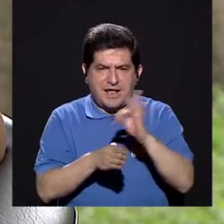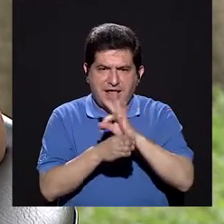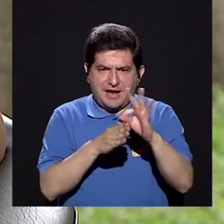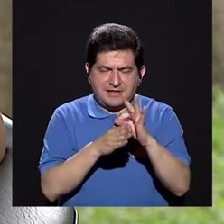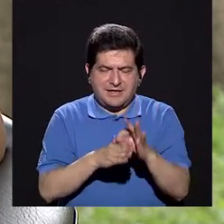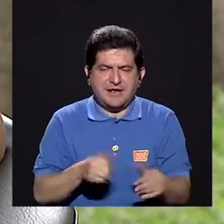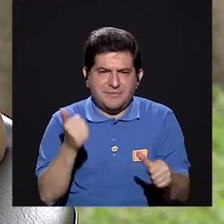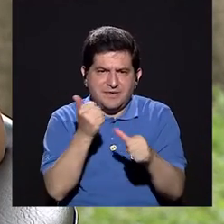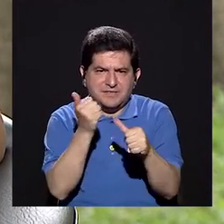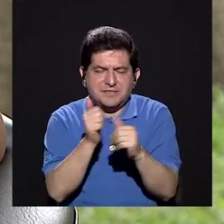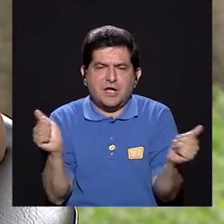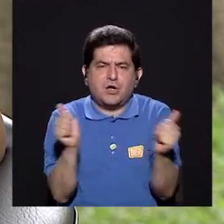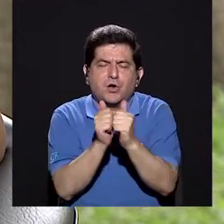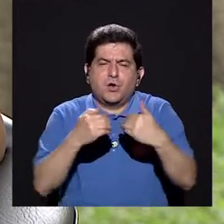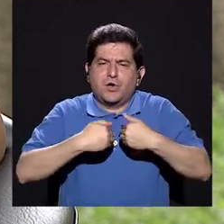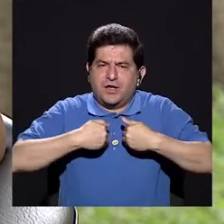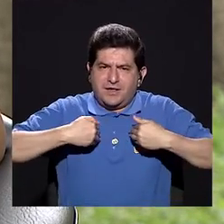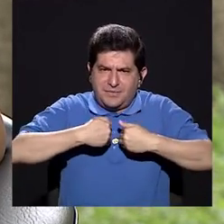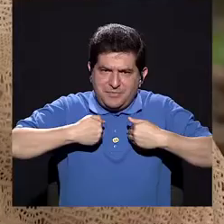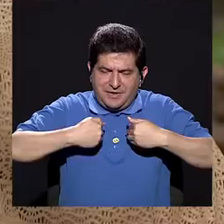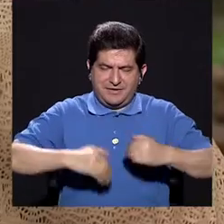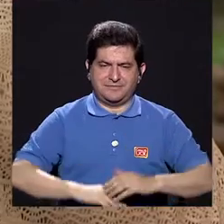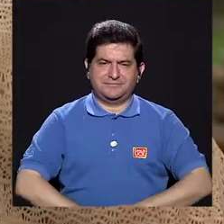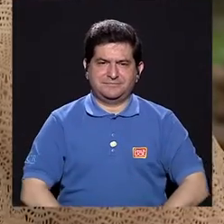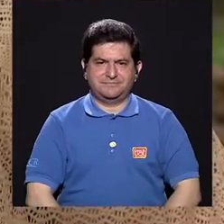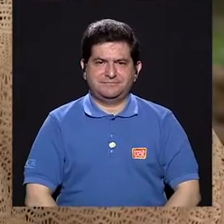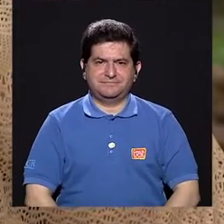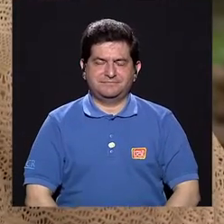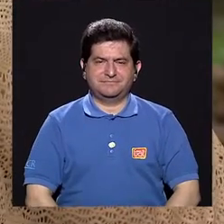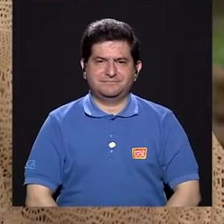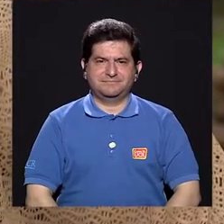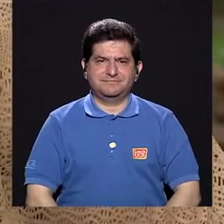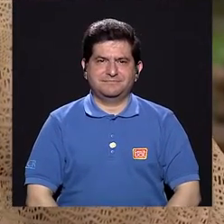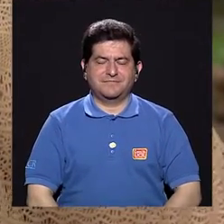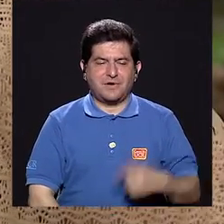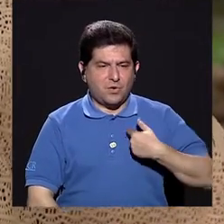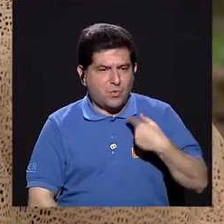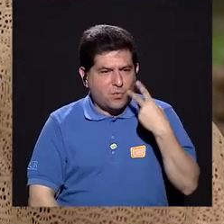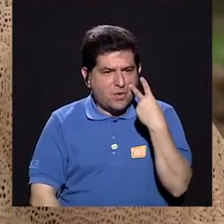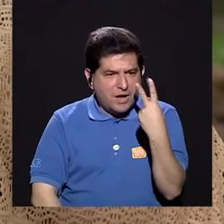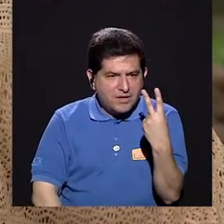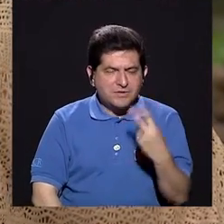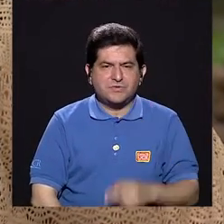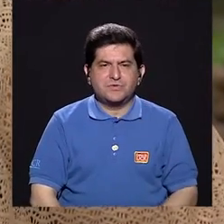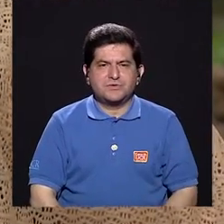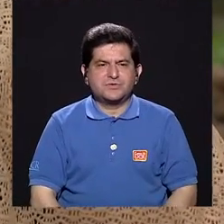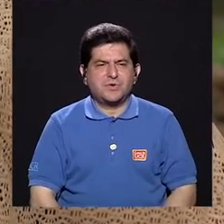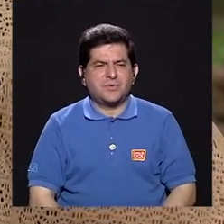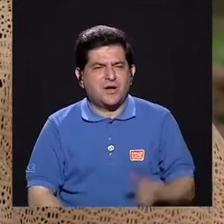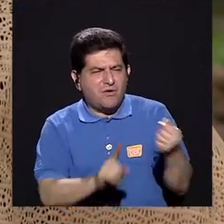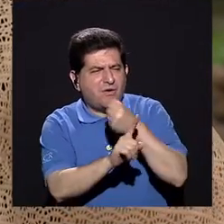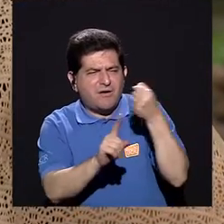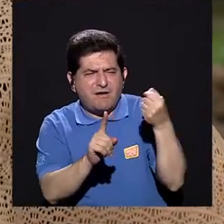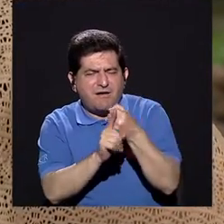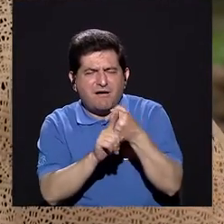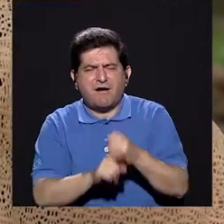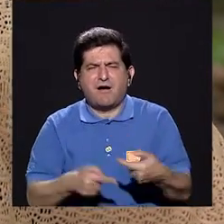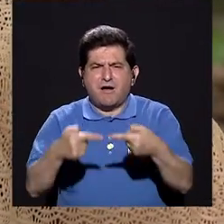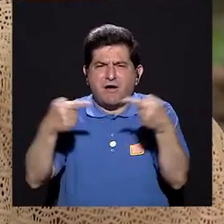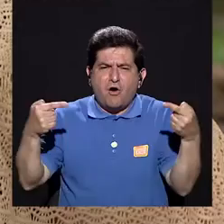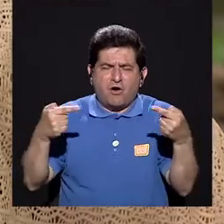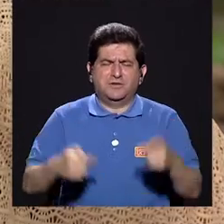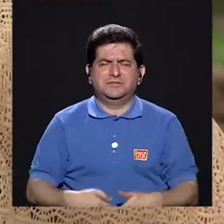la terapia asistida con animales. Bueno, cuando veo que hay tanto maltrato hacia los animales,